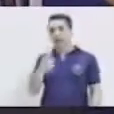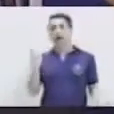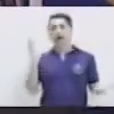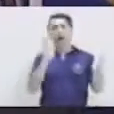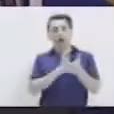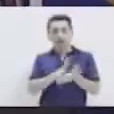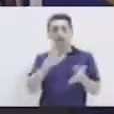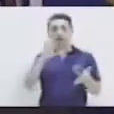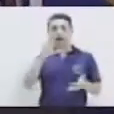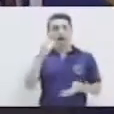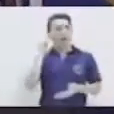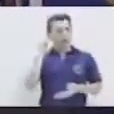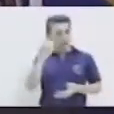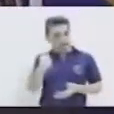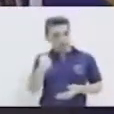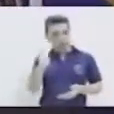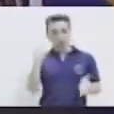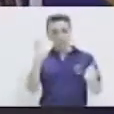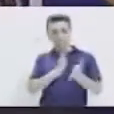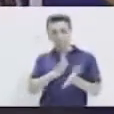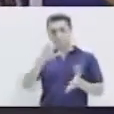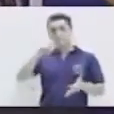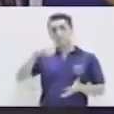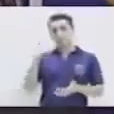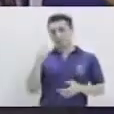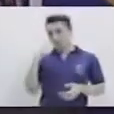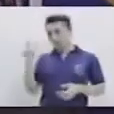¡Grama! Lo vamos a colocar por acá.